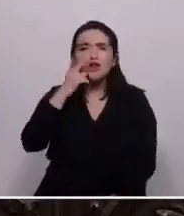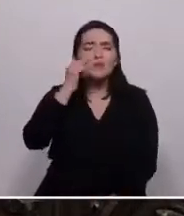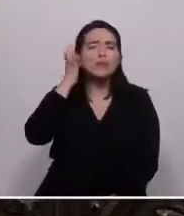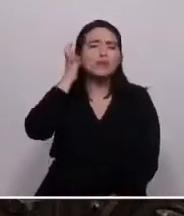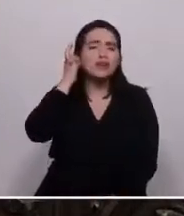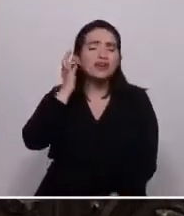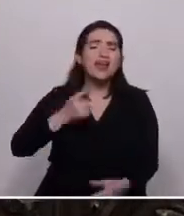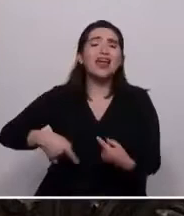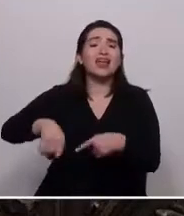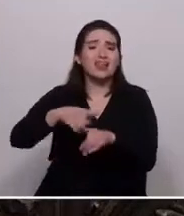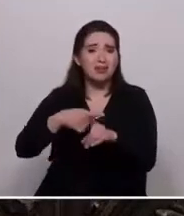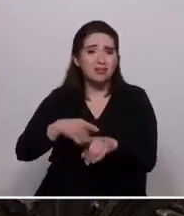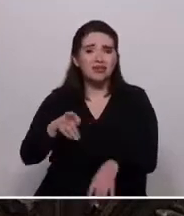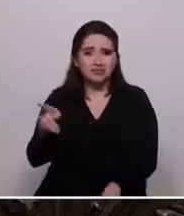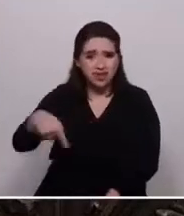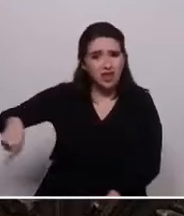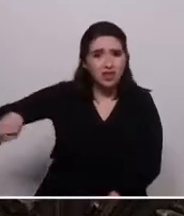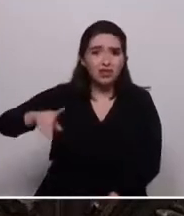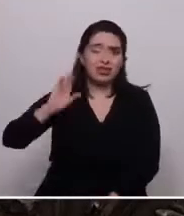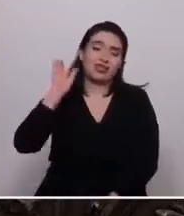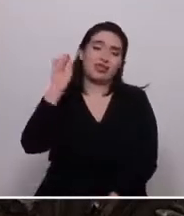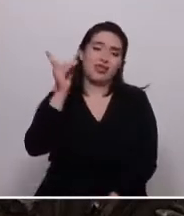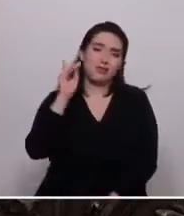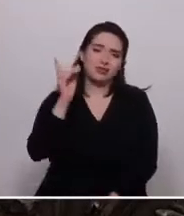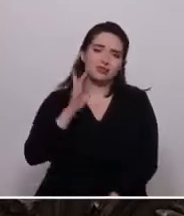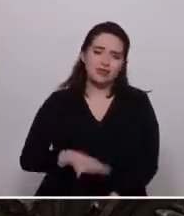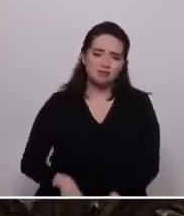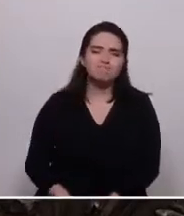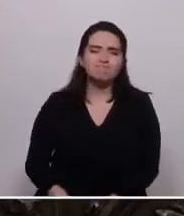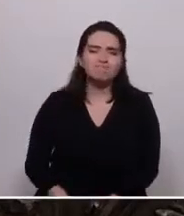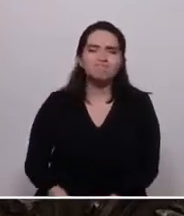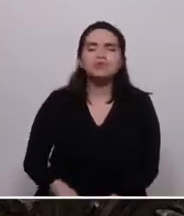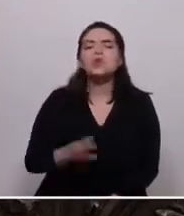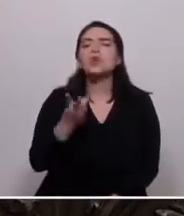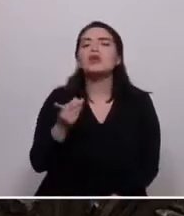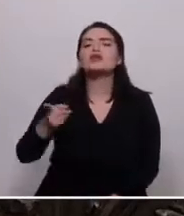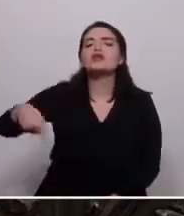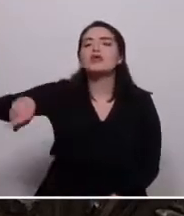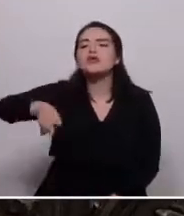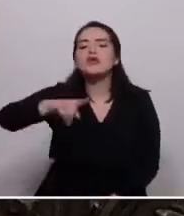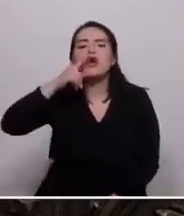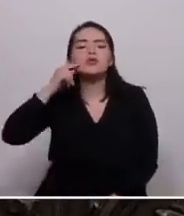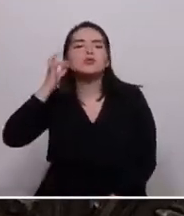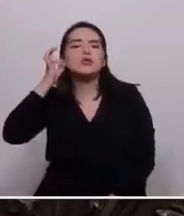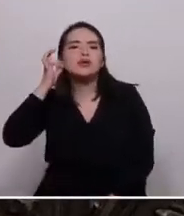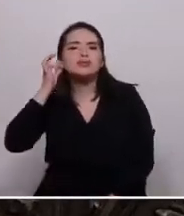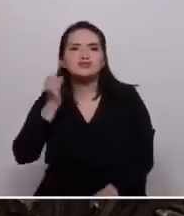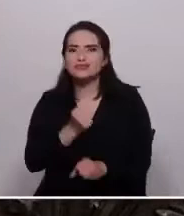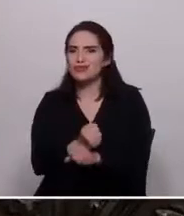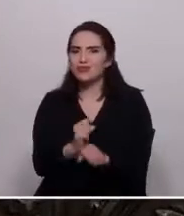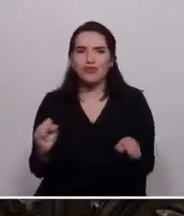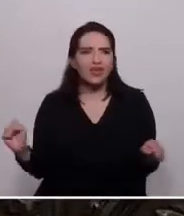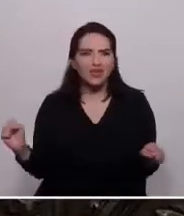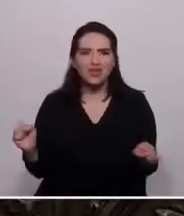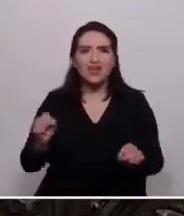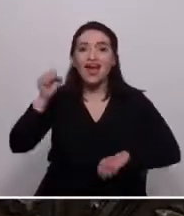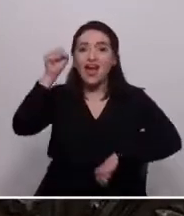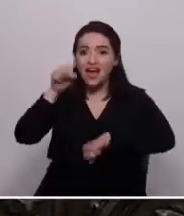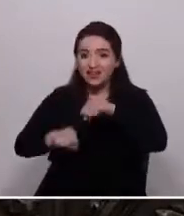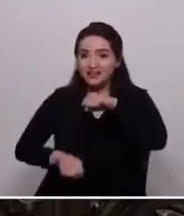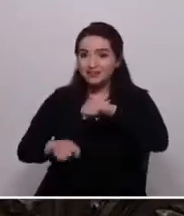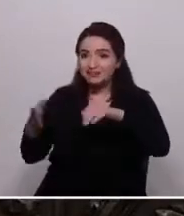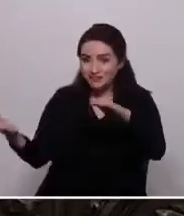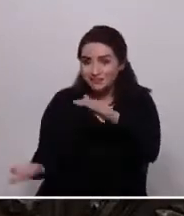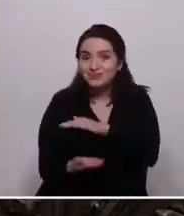tienen alguna discapacidad. ¿Cuántos de ellos y ellas ni siquiera podrán ir o ser aceptados en sus